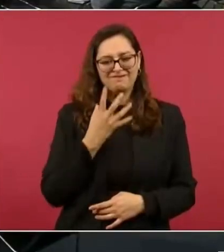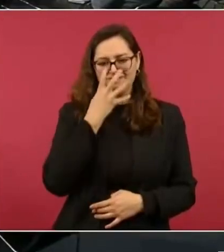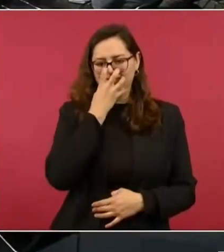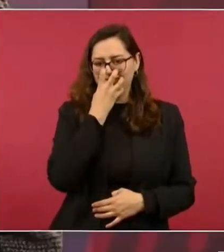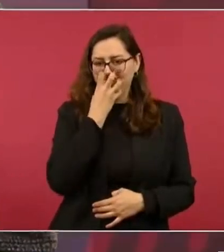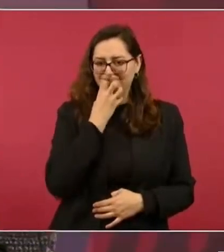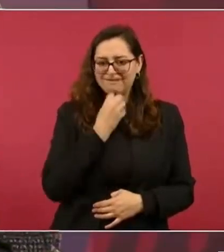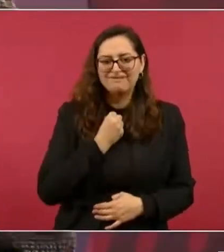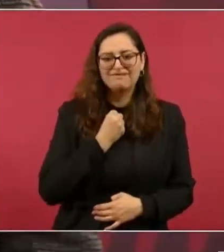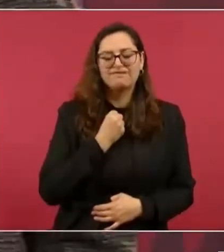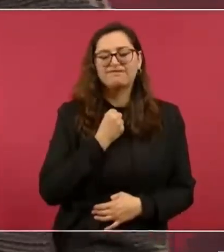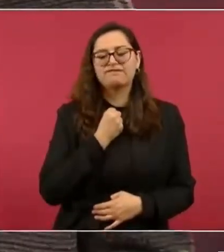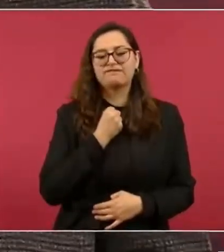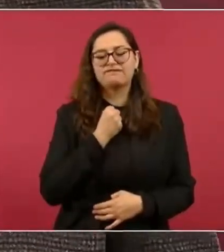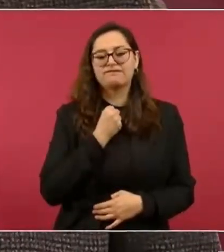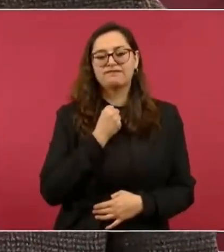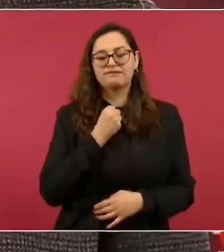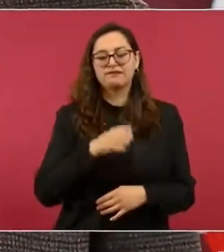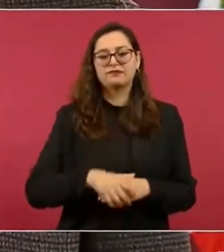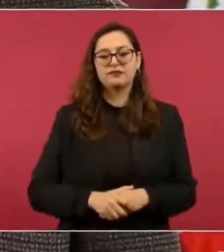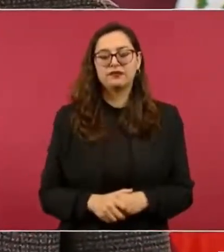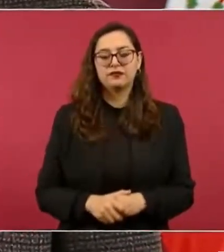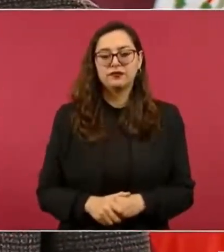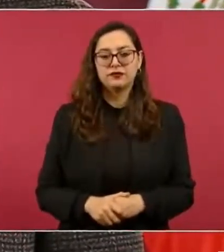Civil,